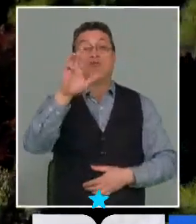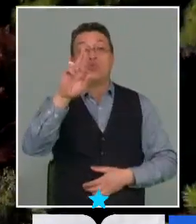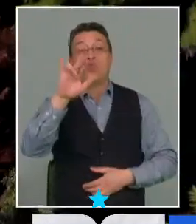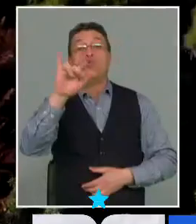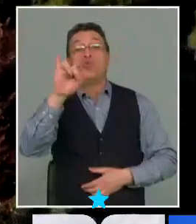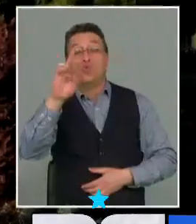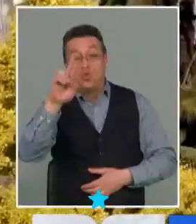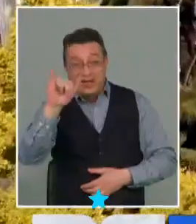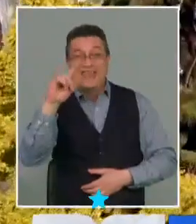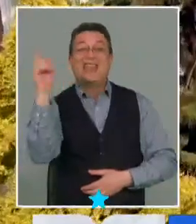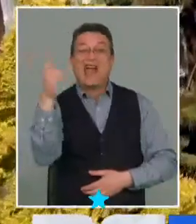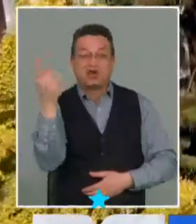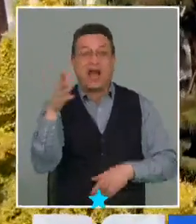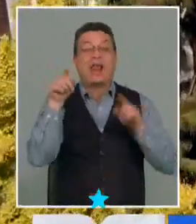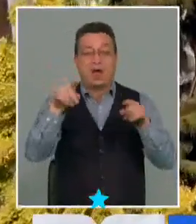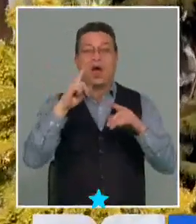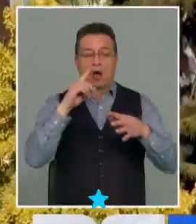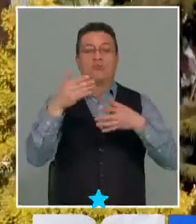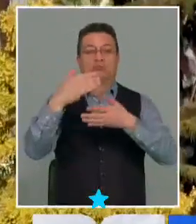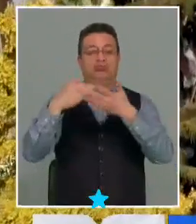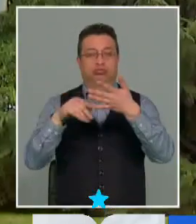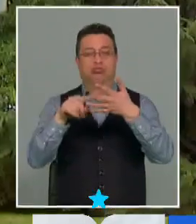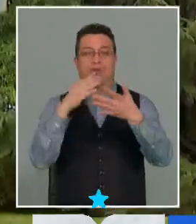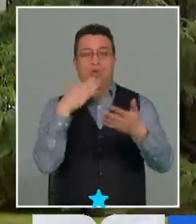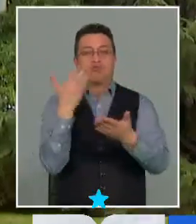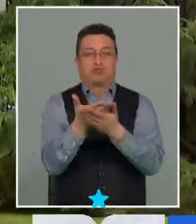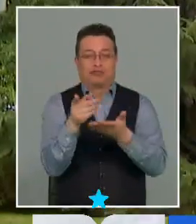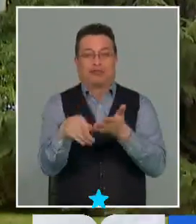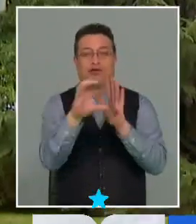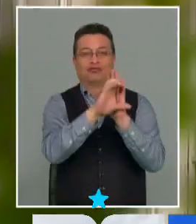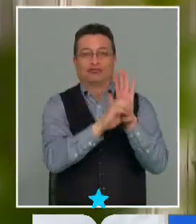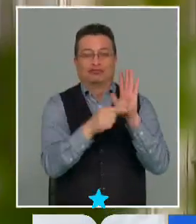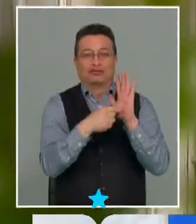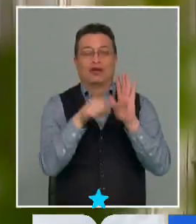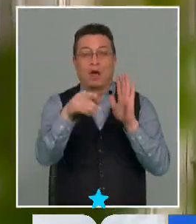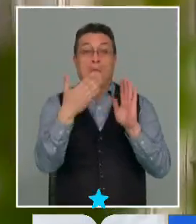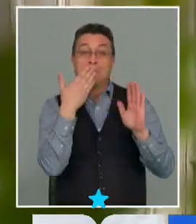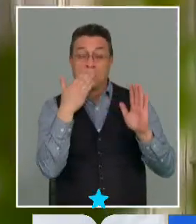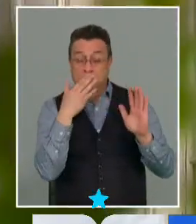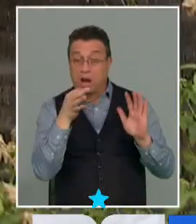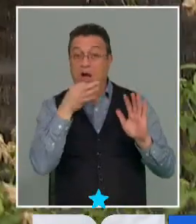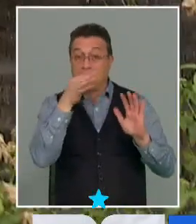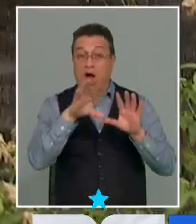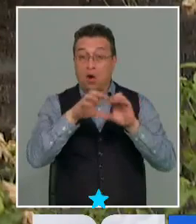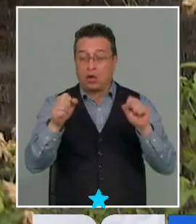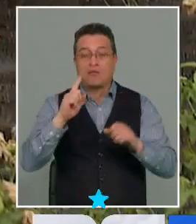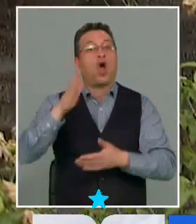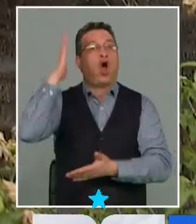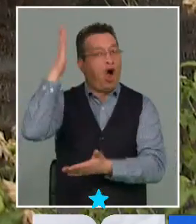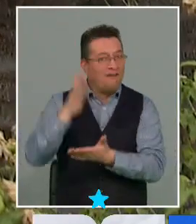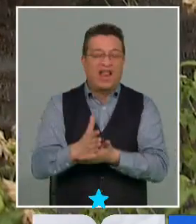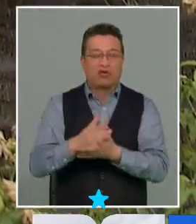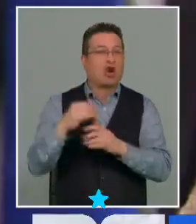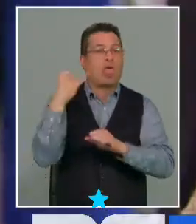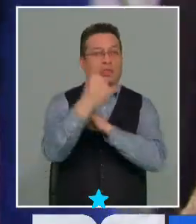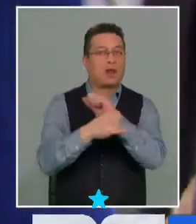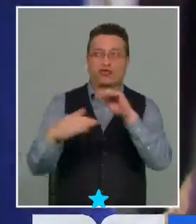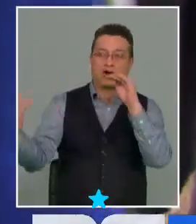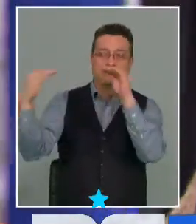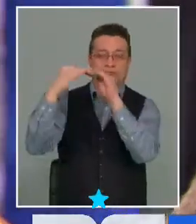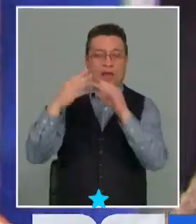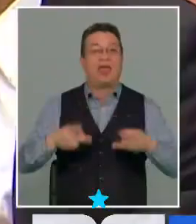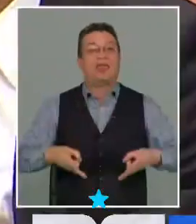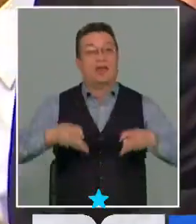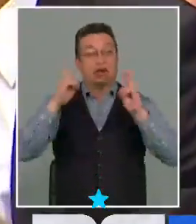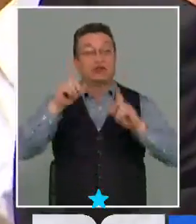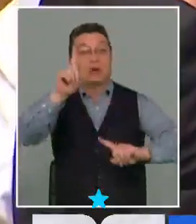ajeno a las constituciones que anteceden a la propuesta de Carta Magna, pero que expertos coinciden, responde a obligaciones internacionales. Derecho